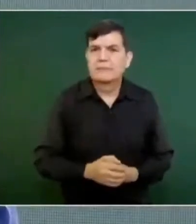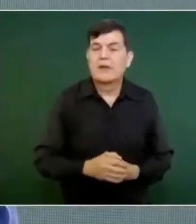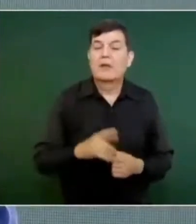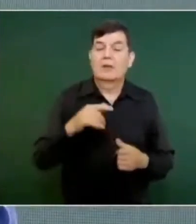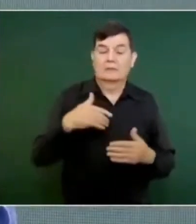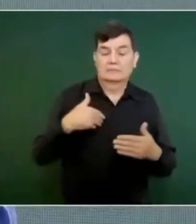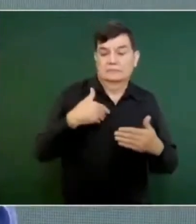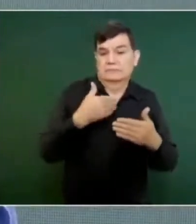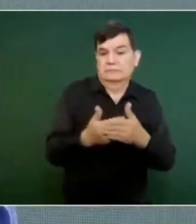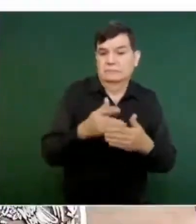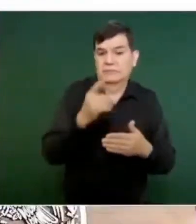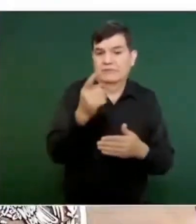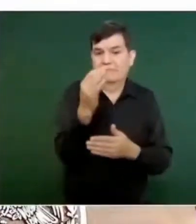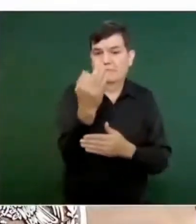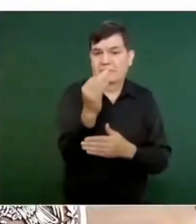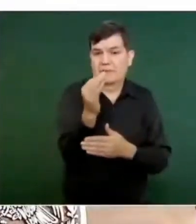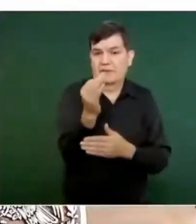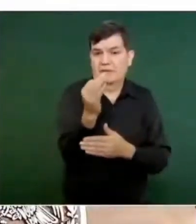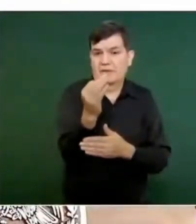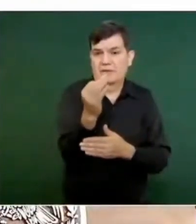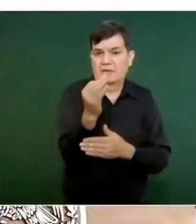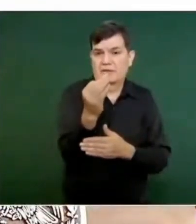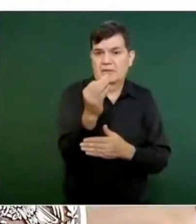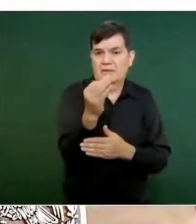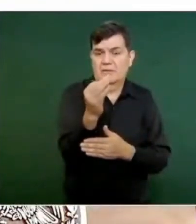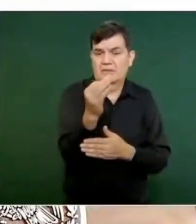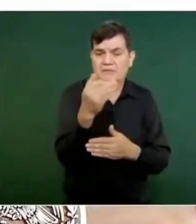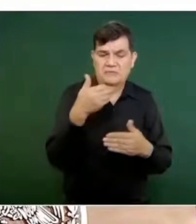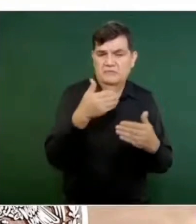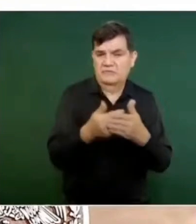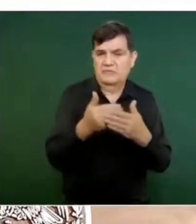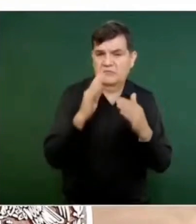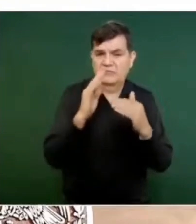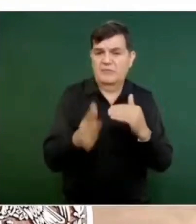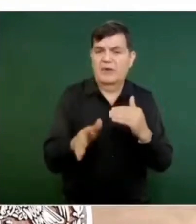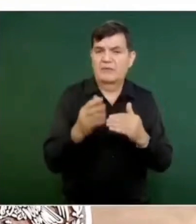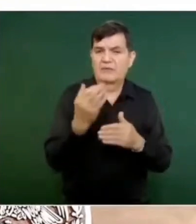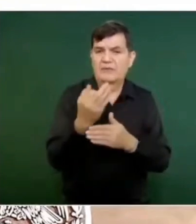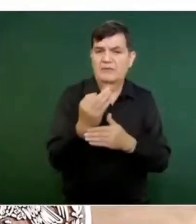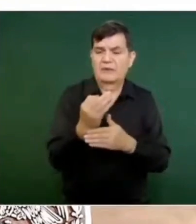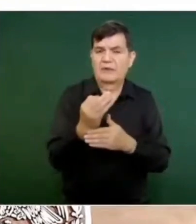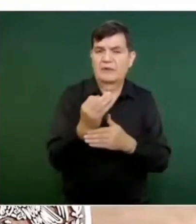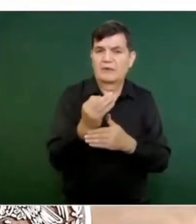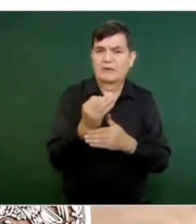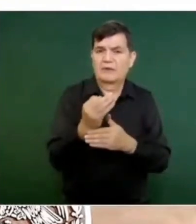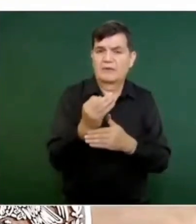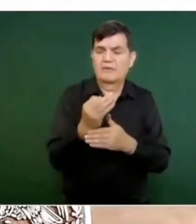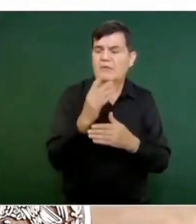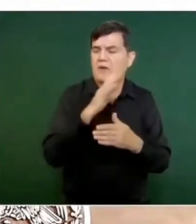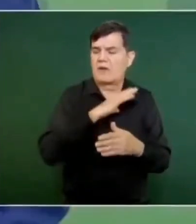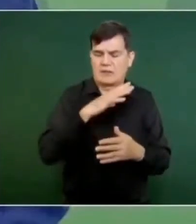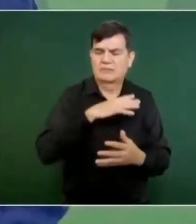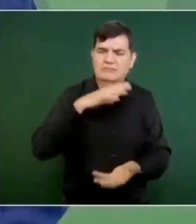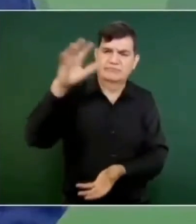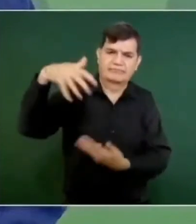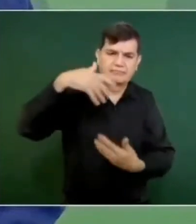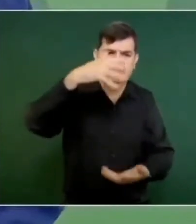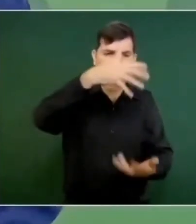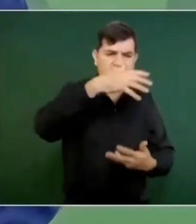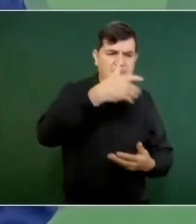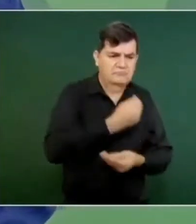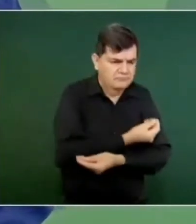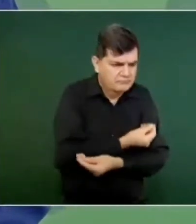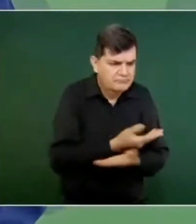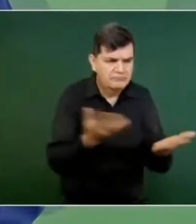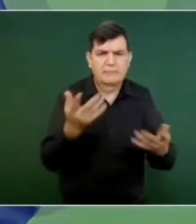finales de febrero se tienen todos esos enseres domésticos,